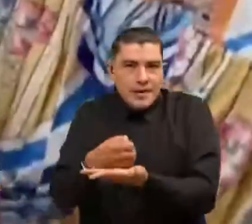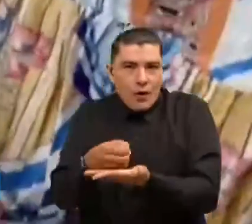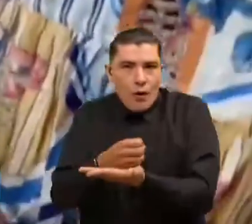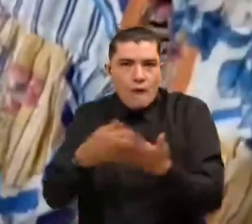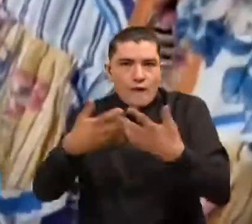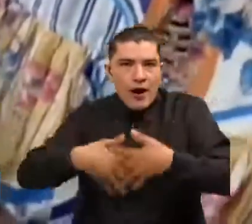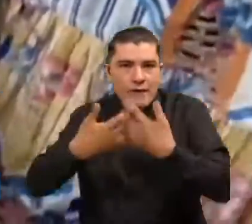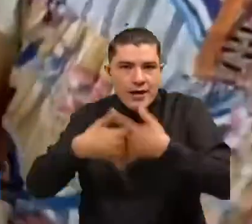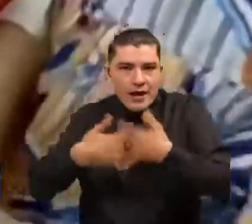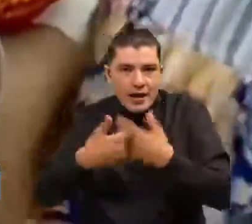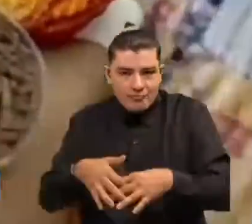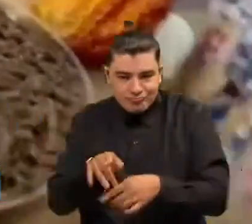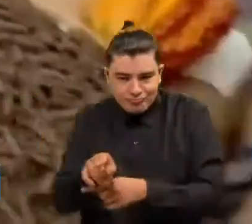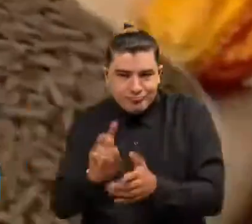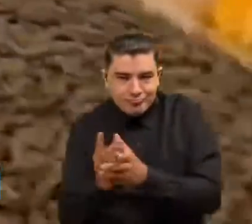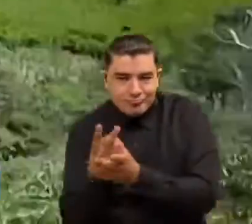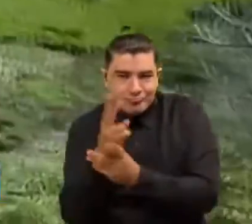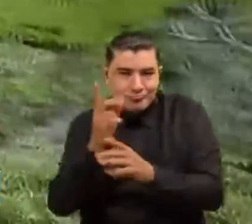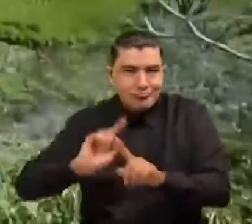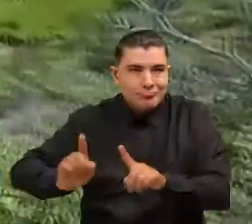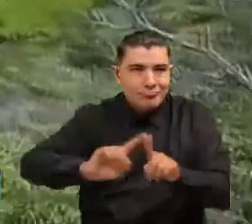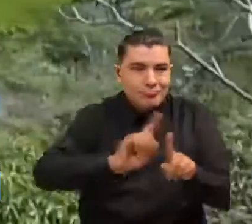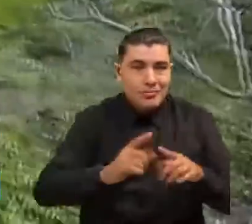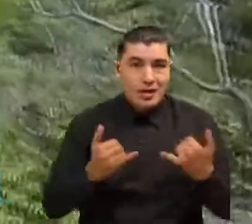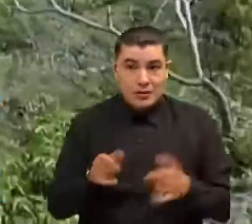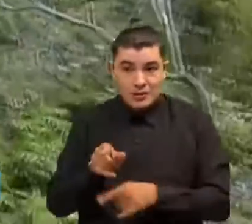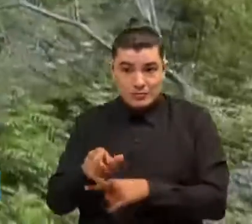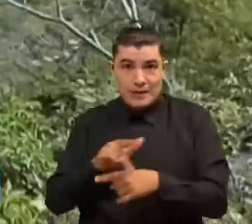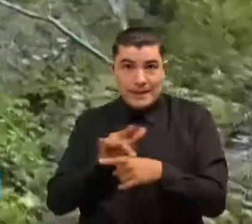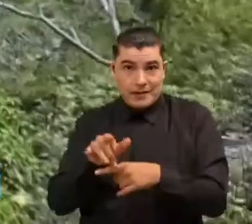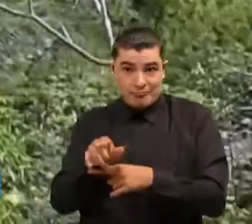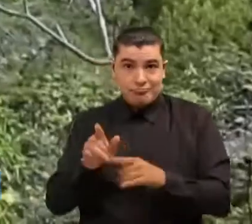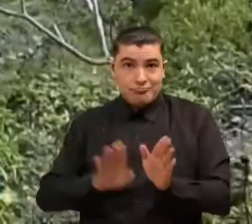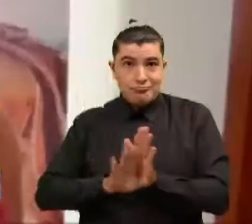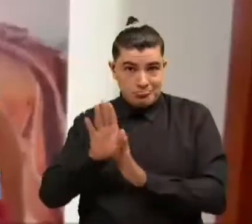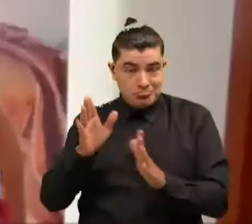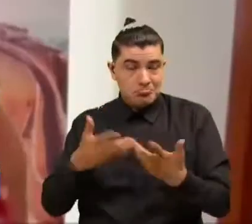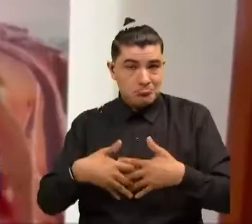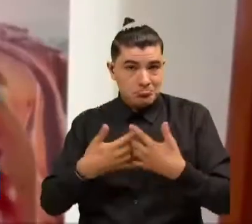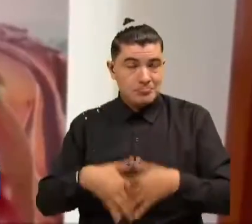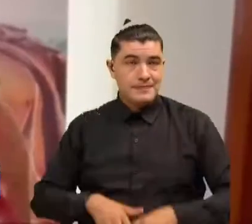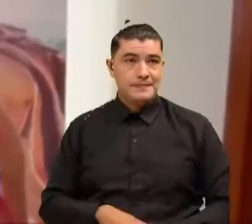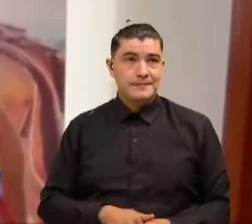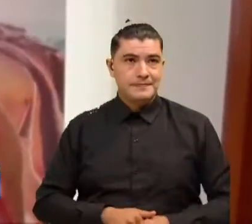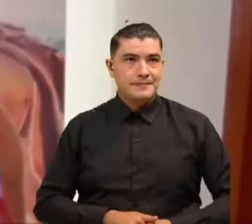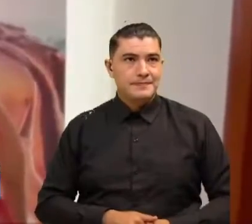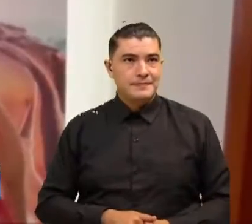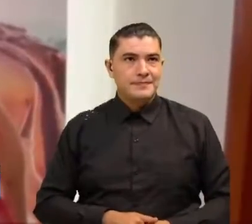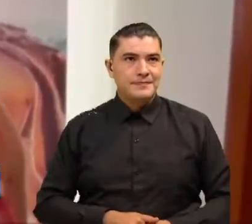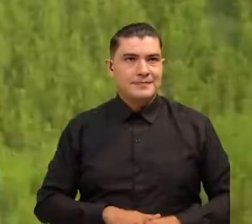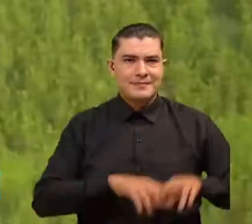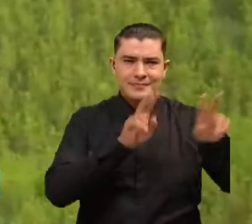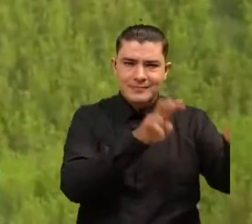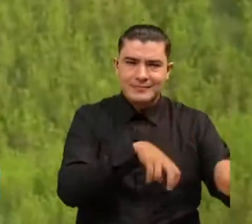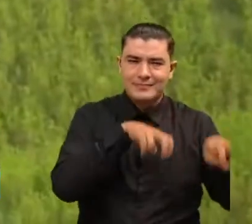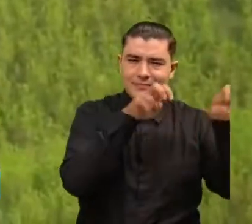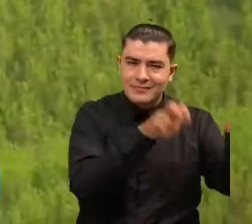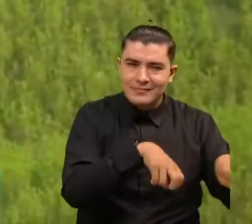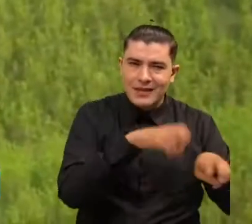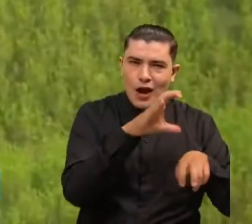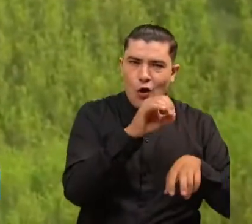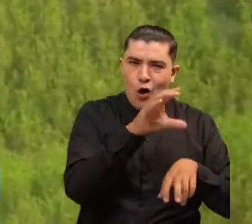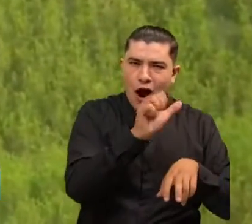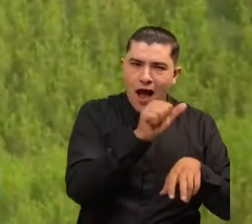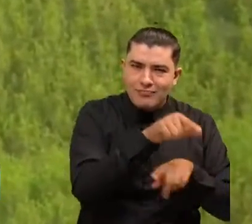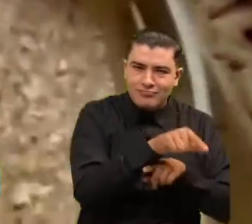emprendimiento que ha tomado fuerza en esa zona del departamento. Lo cual, pues, cambiamos el cultivo de la coca por